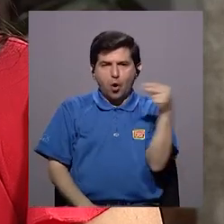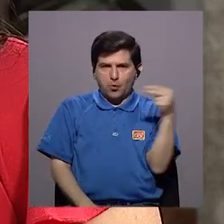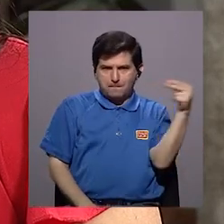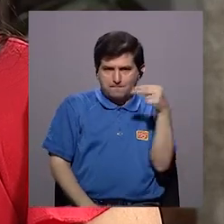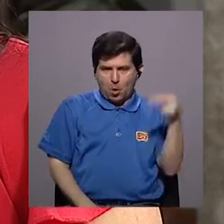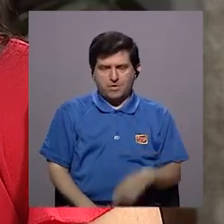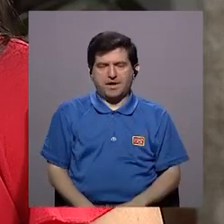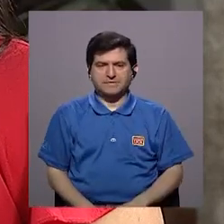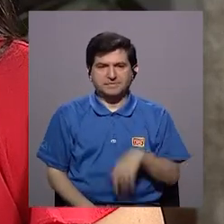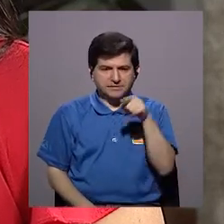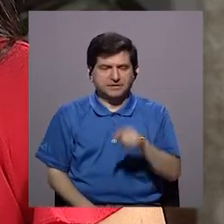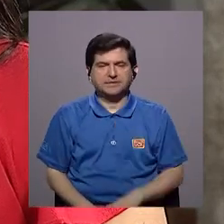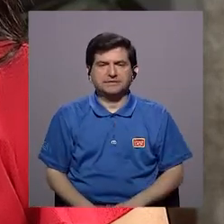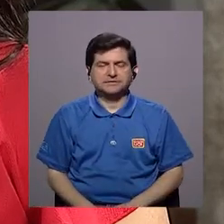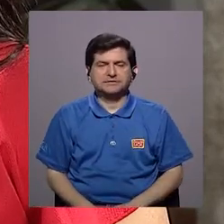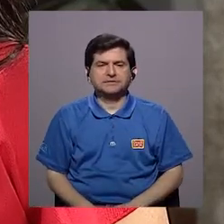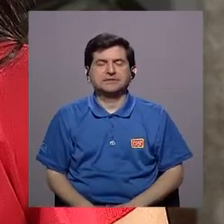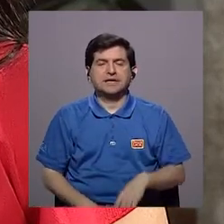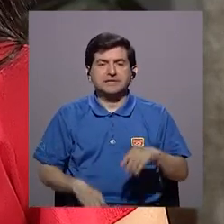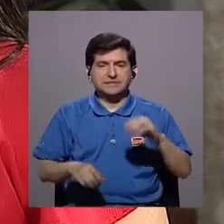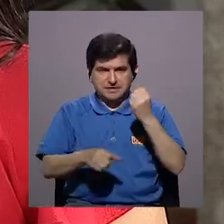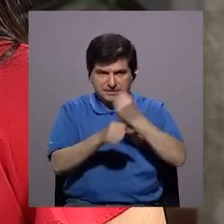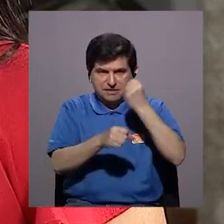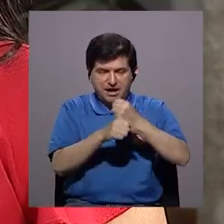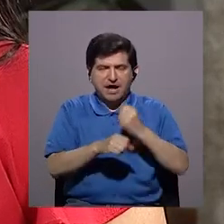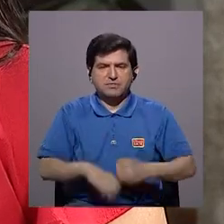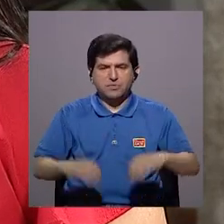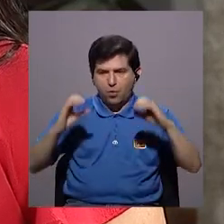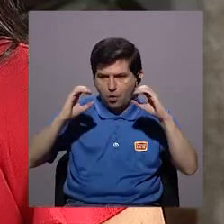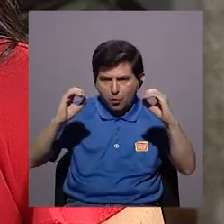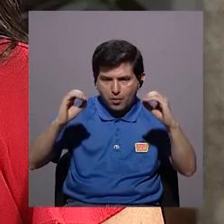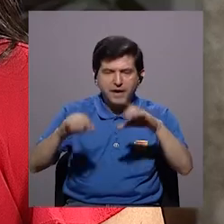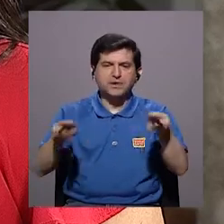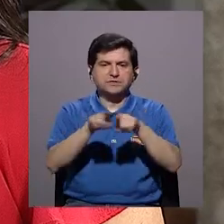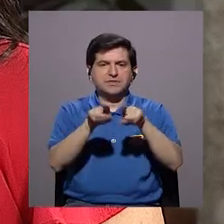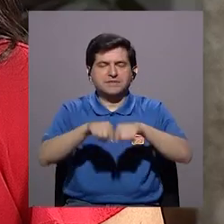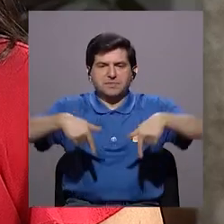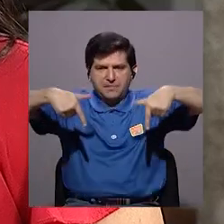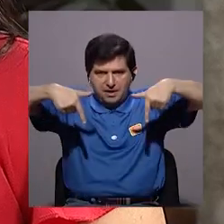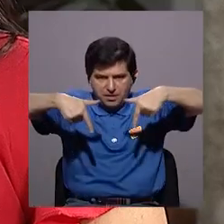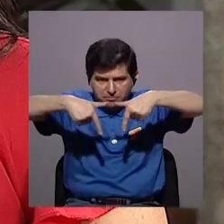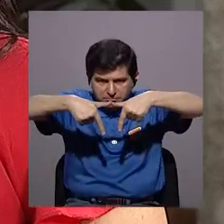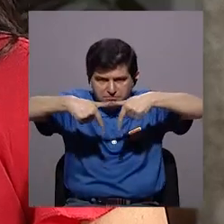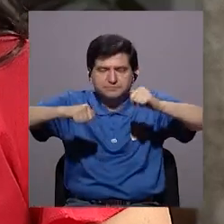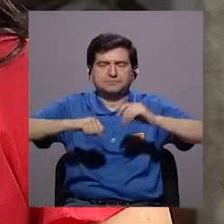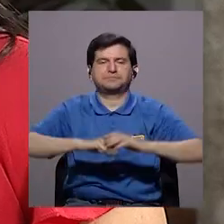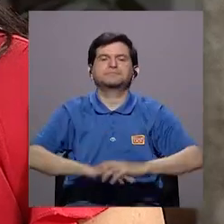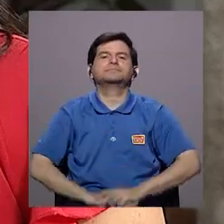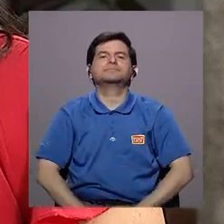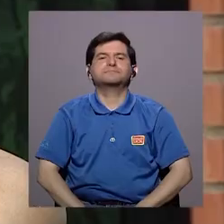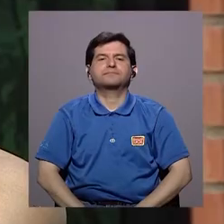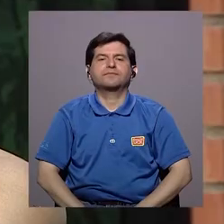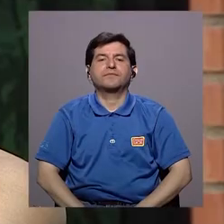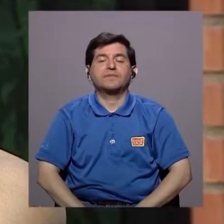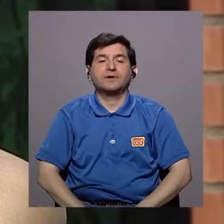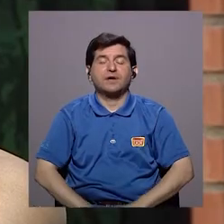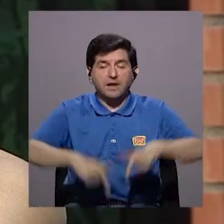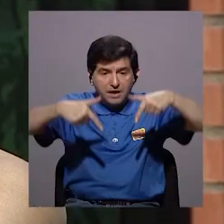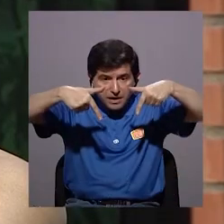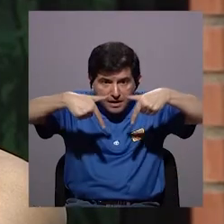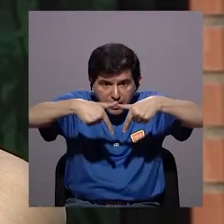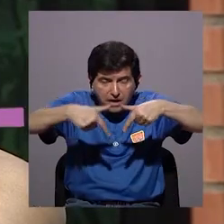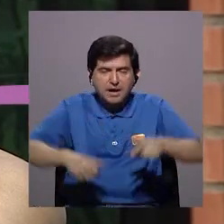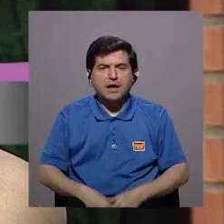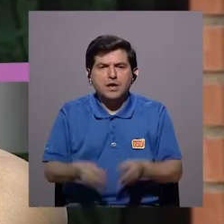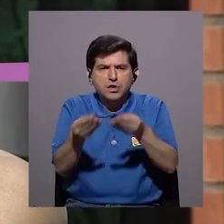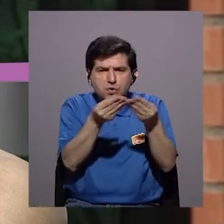las hormonas actuando a nivel ovárico y actuando a nivel del cuello, del cuello del útero. Y el cuello